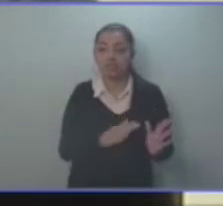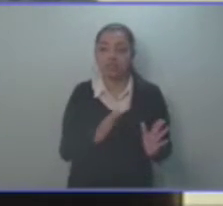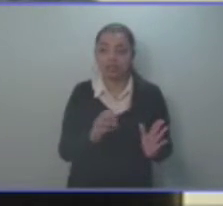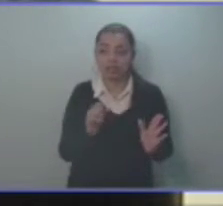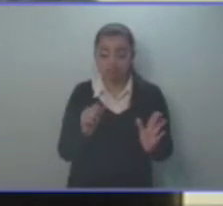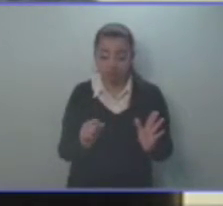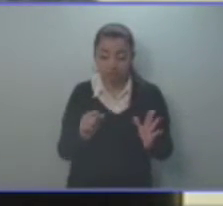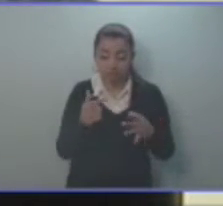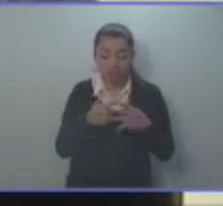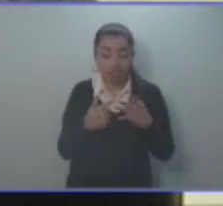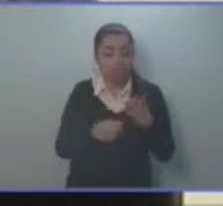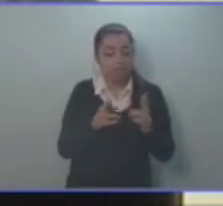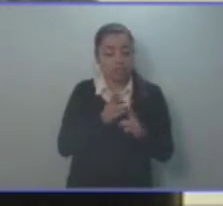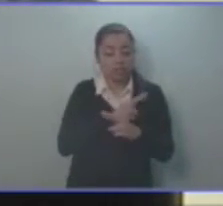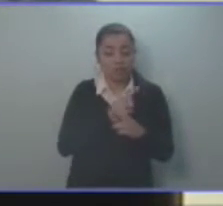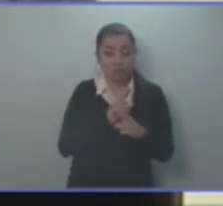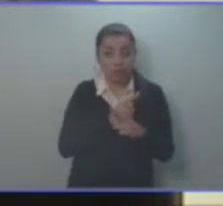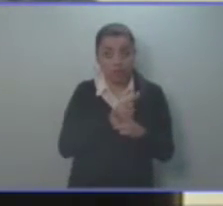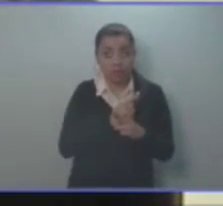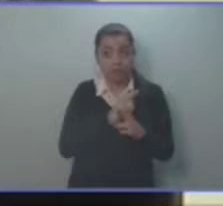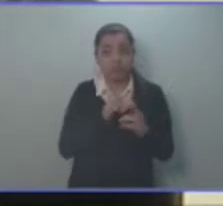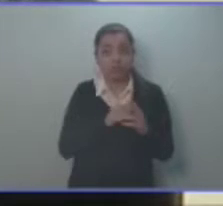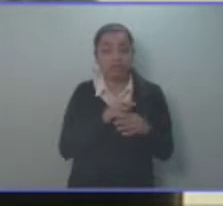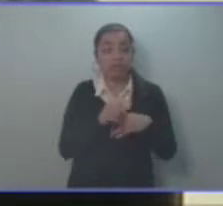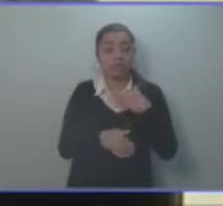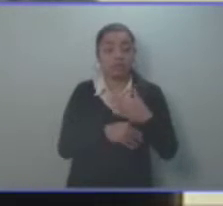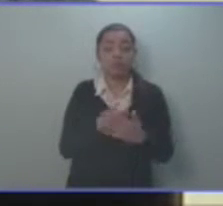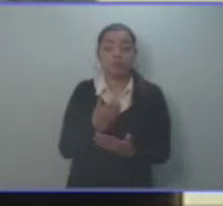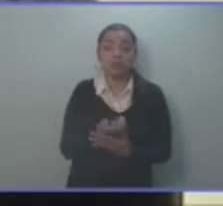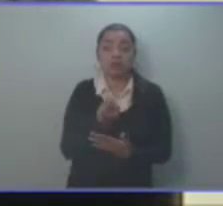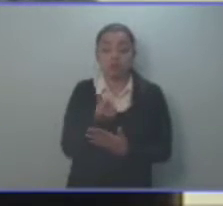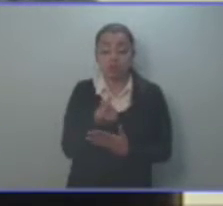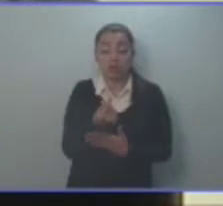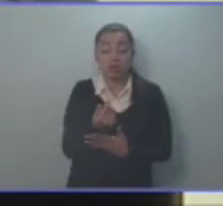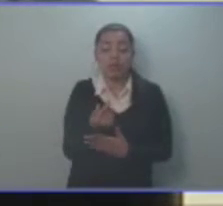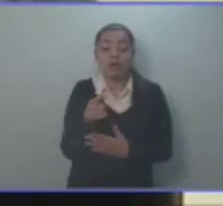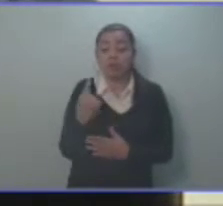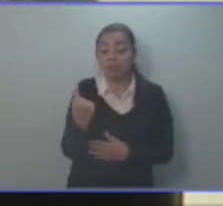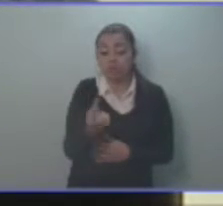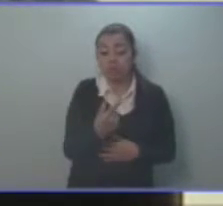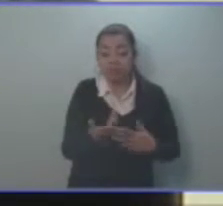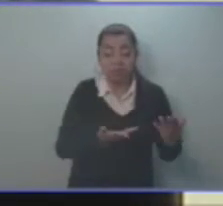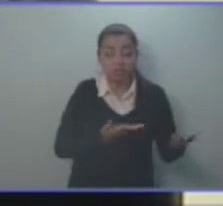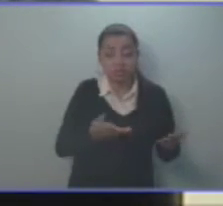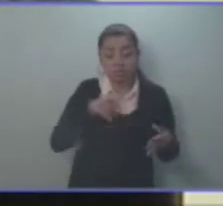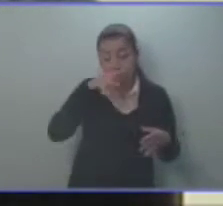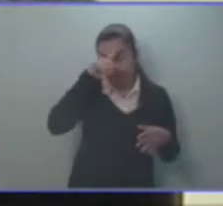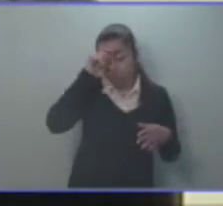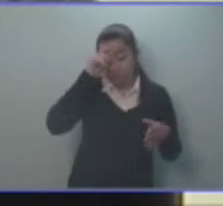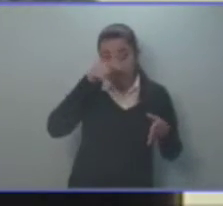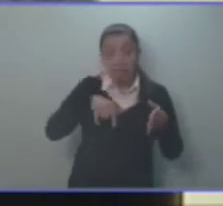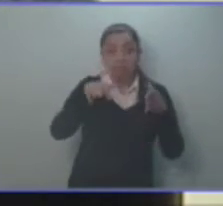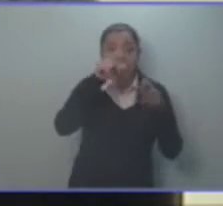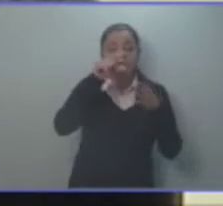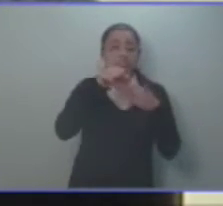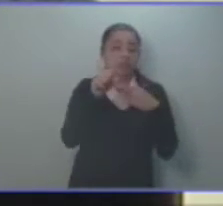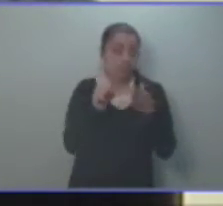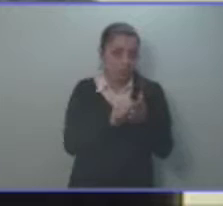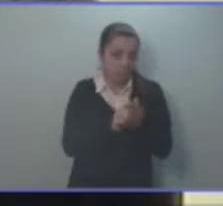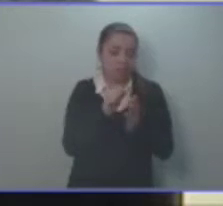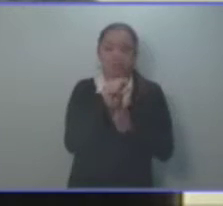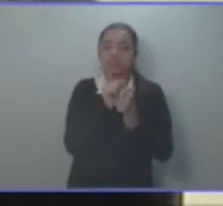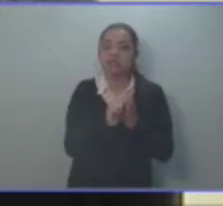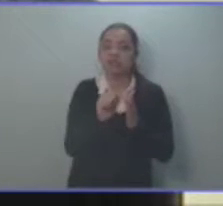siguiente, reforma a la ley transitoria de compensación económica por servicios prestados en el órgano legislativo. Artículo 1,